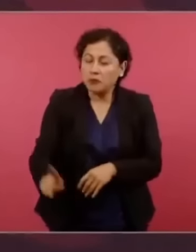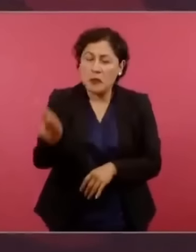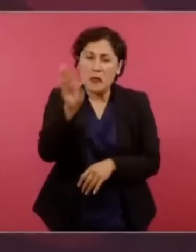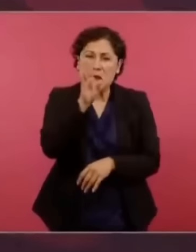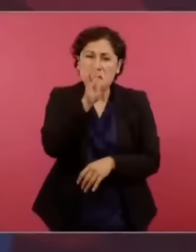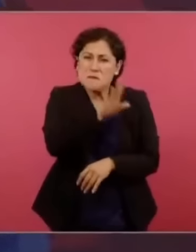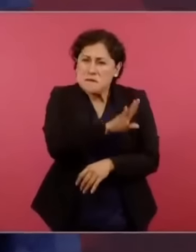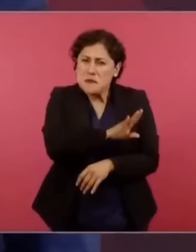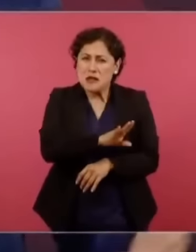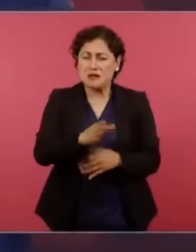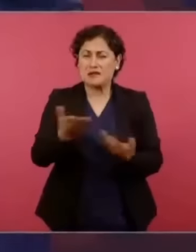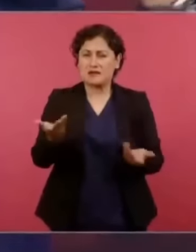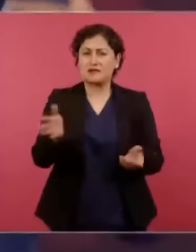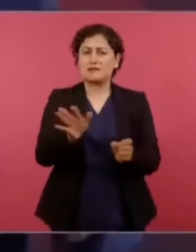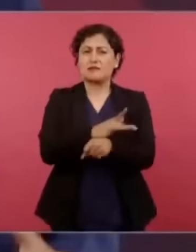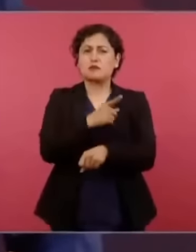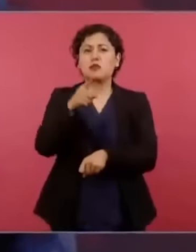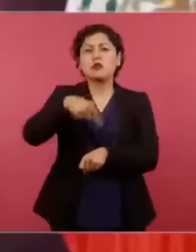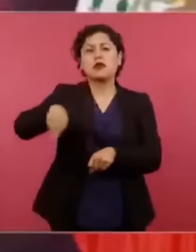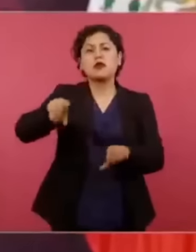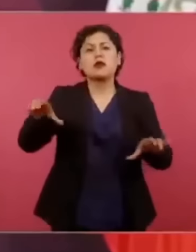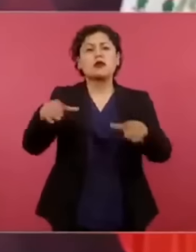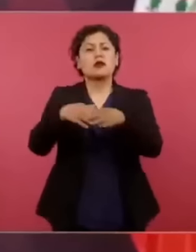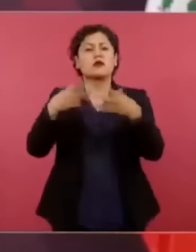de enajenación.